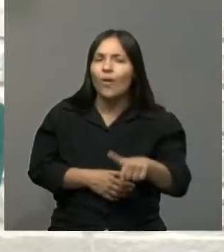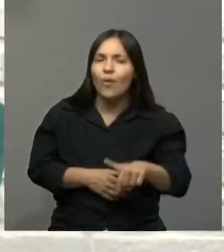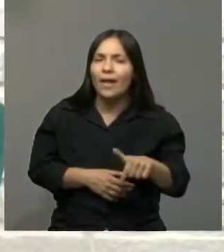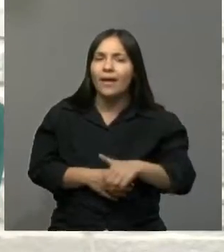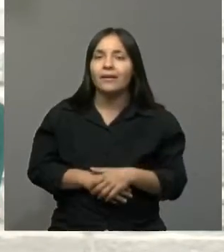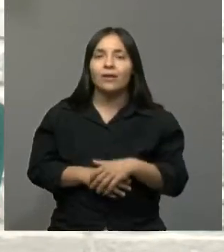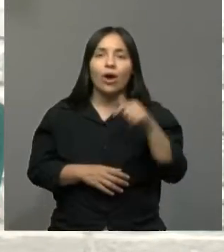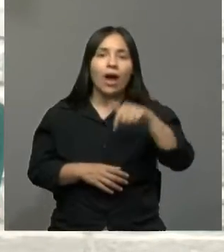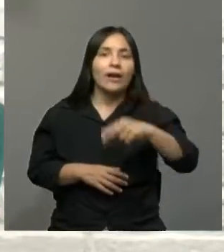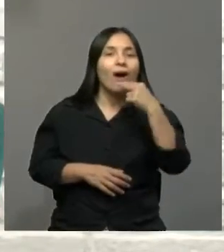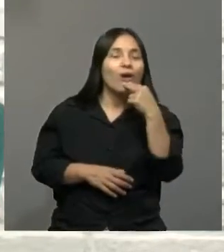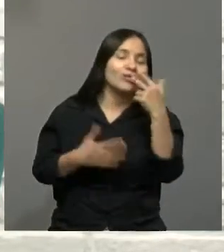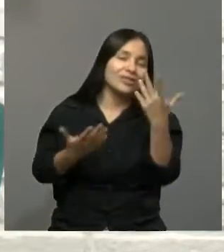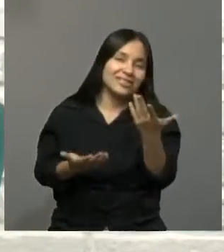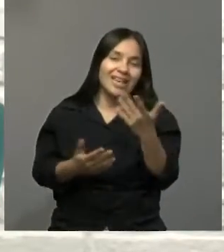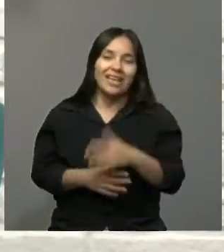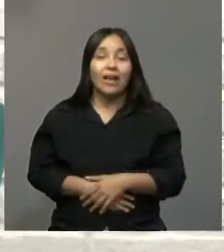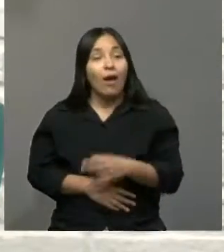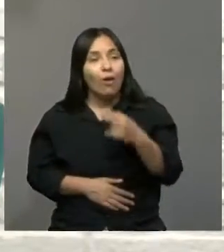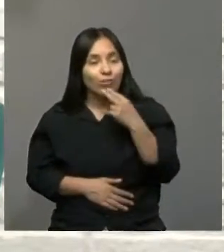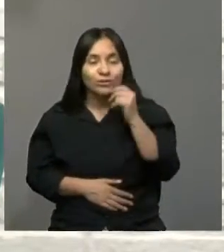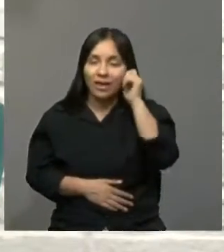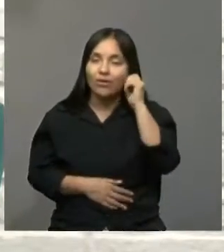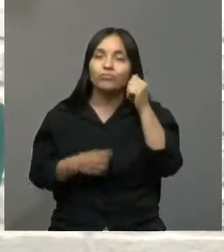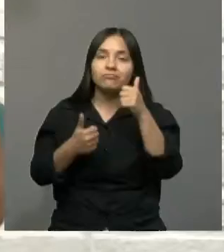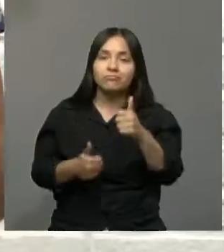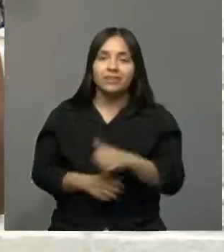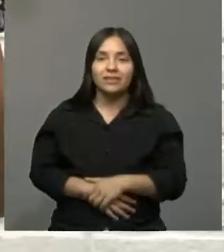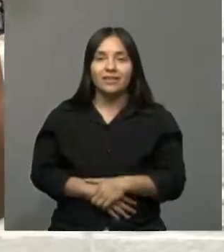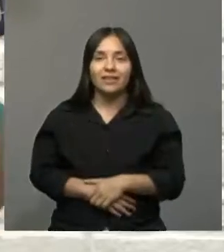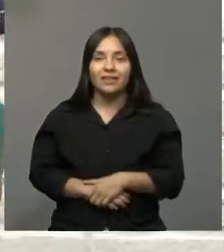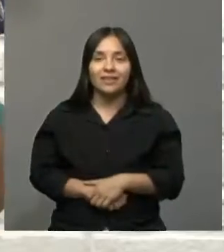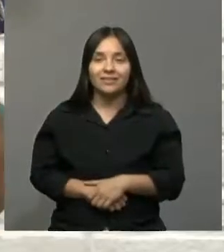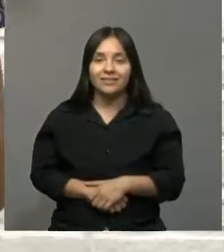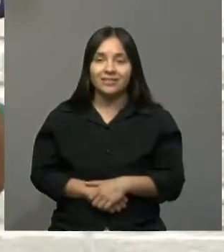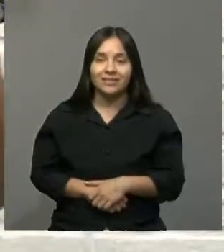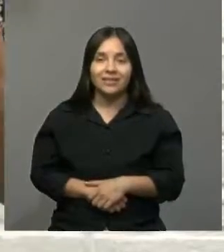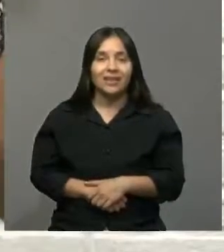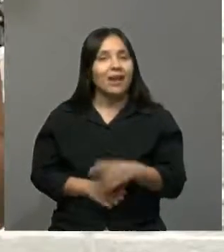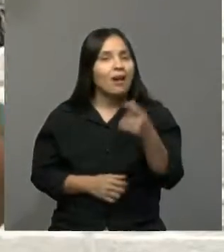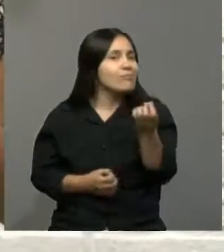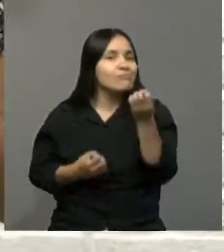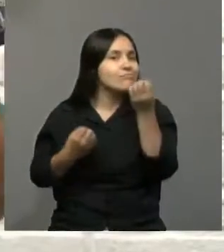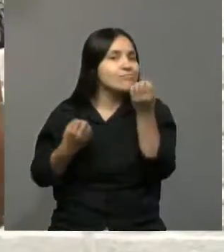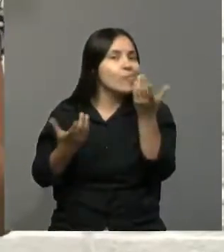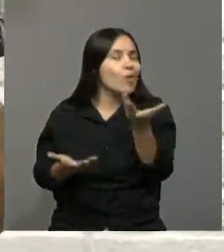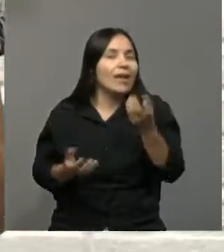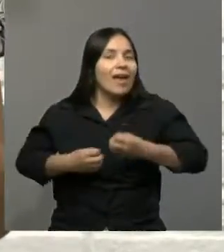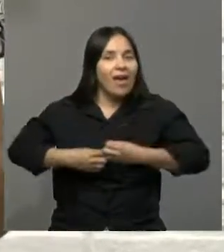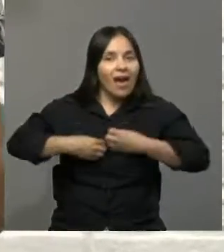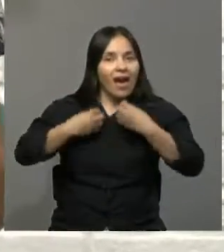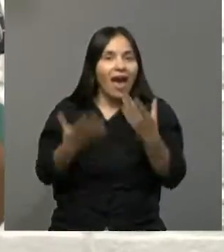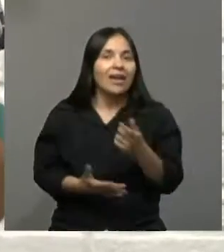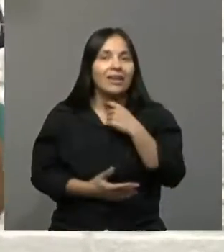Ahora tengo 11 años. Ah, 11. Perfecto. ¿Y por qué se te dio esas ganas, digamos, de empezar con el